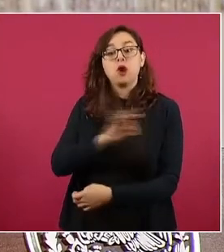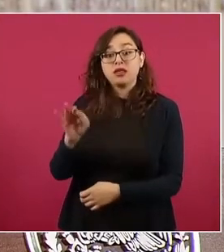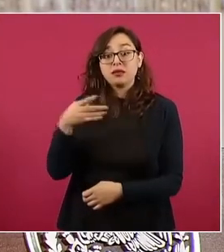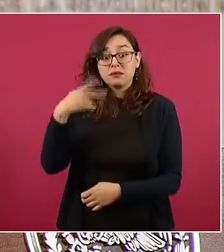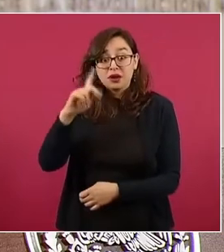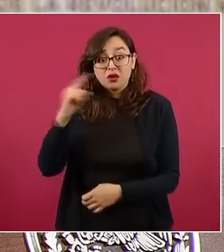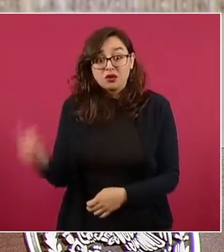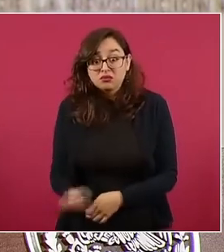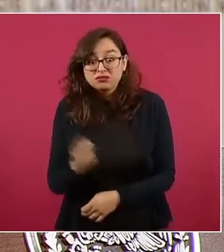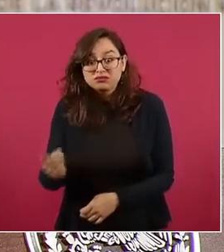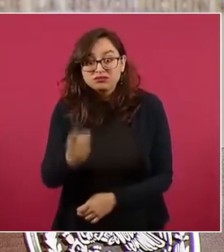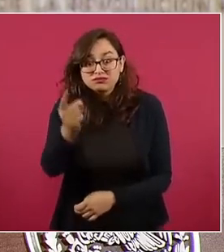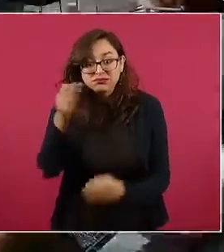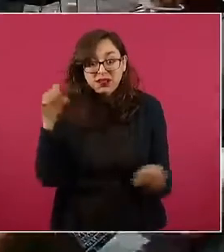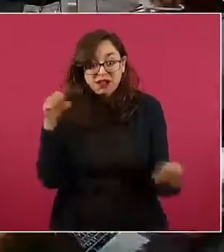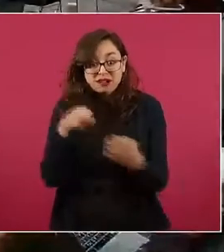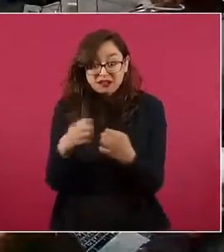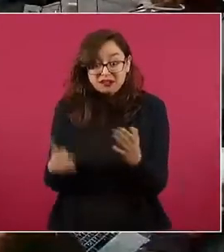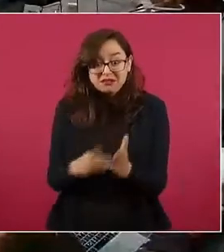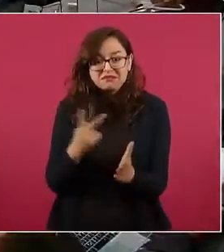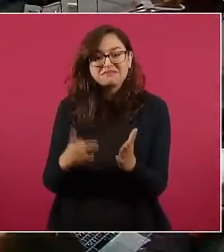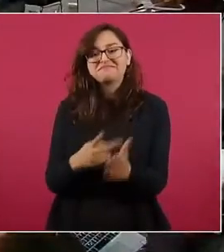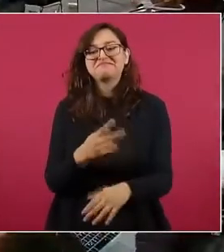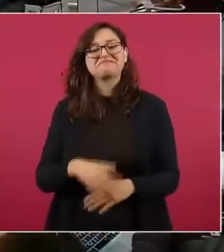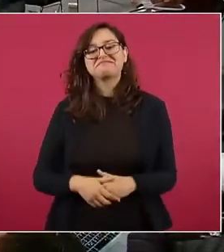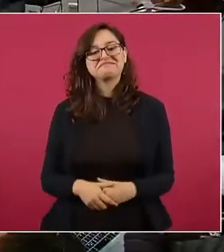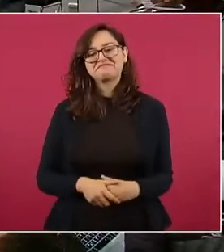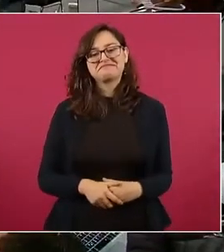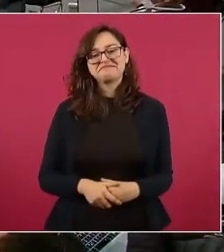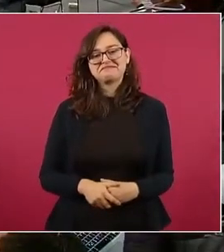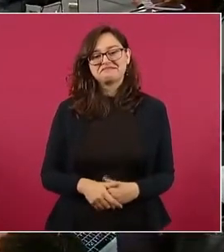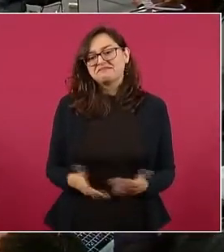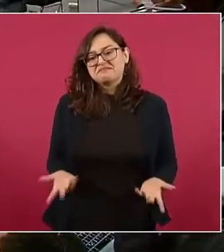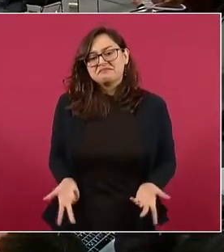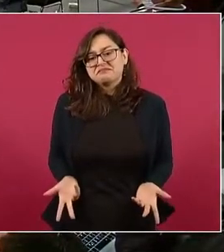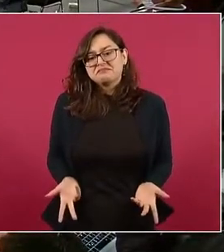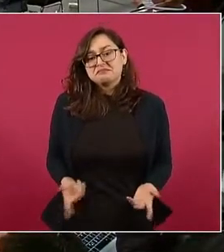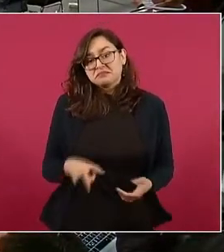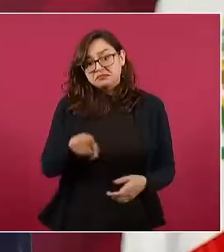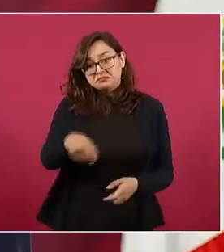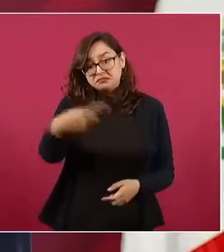Entonces, en el caso que me preguntas, nosotros siempre vamos a estar.